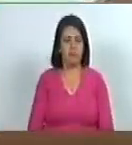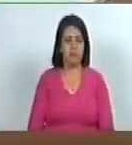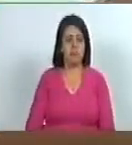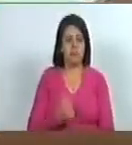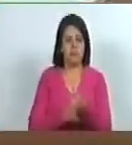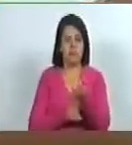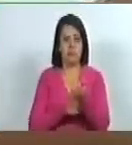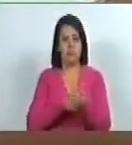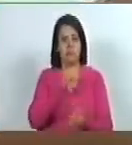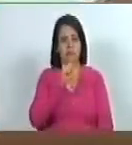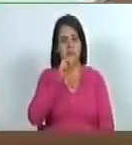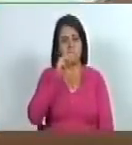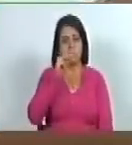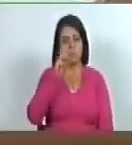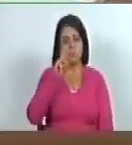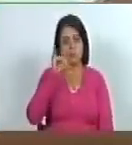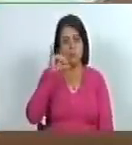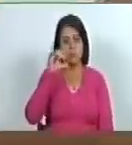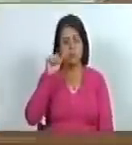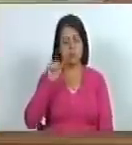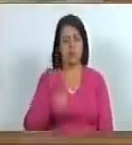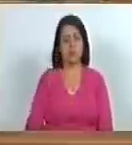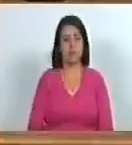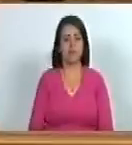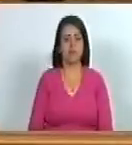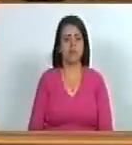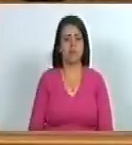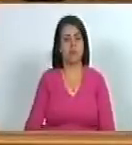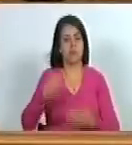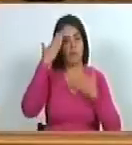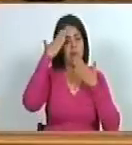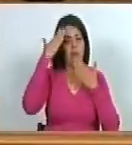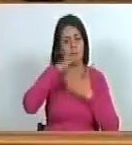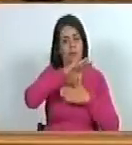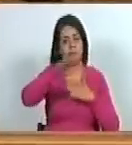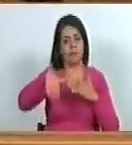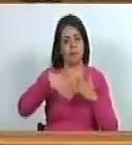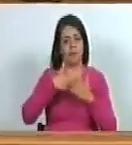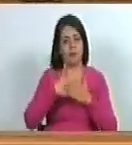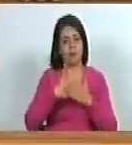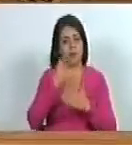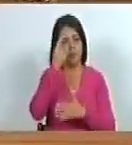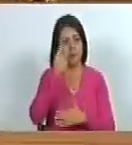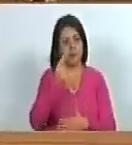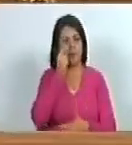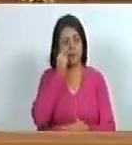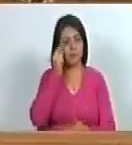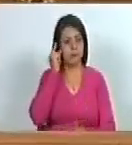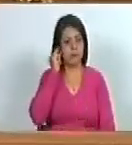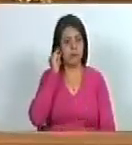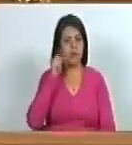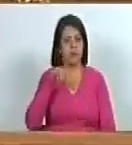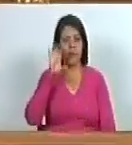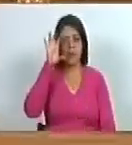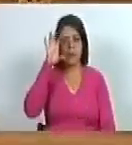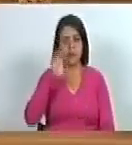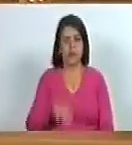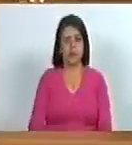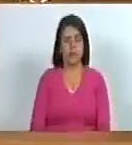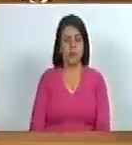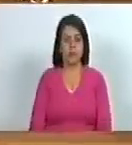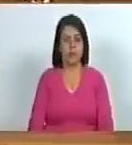hermana América Valentina Pérez saludos para todos los diputados y diputadas de la patria